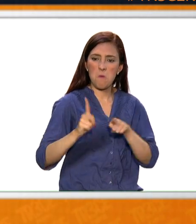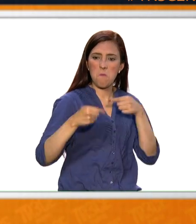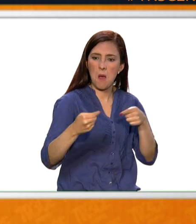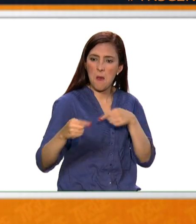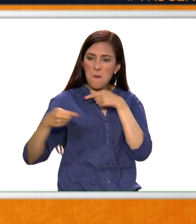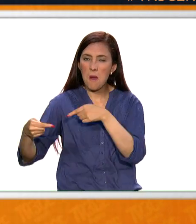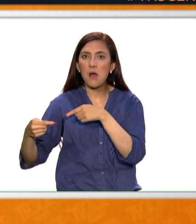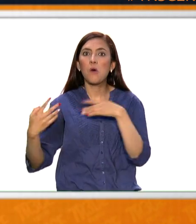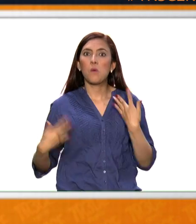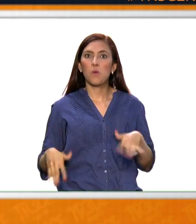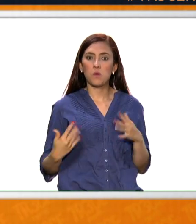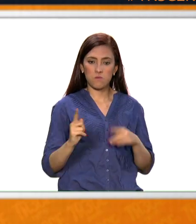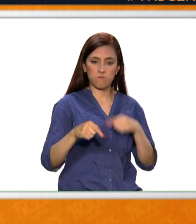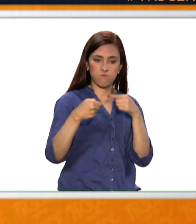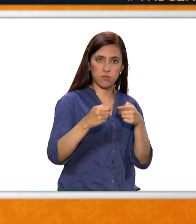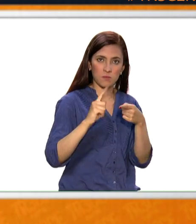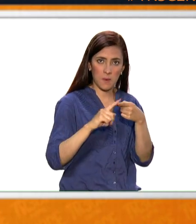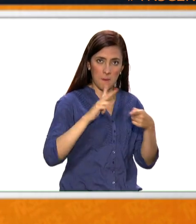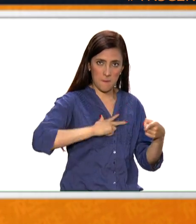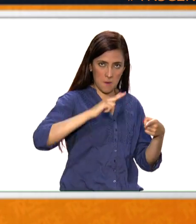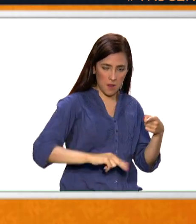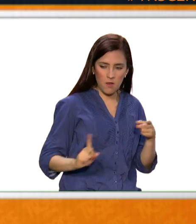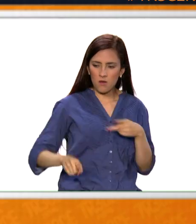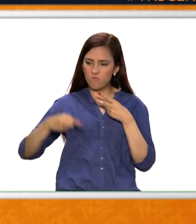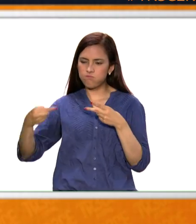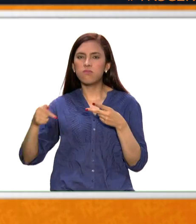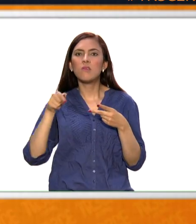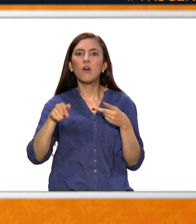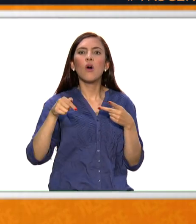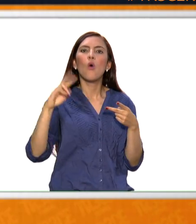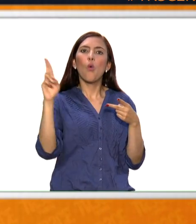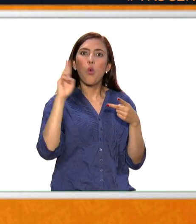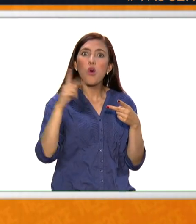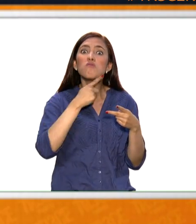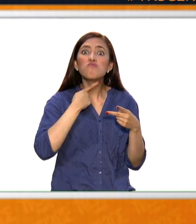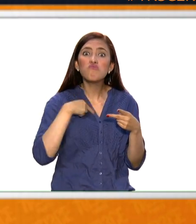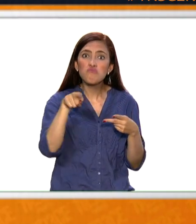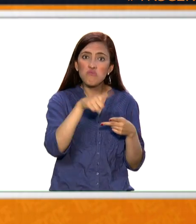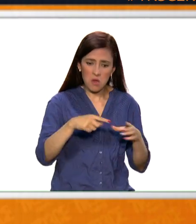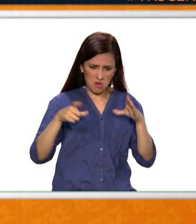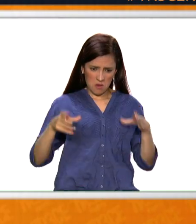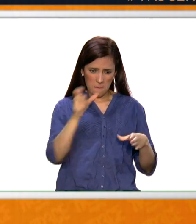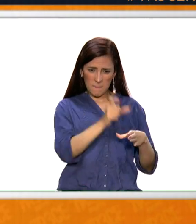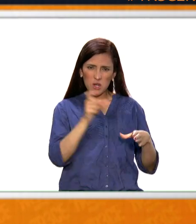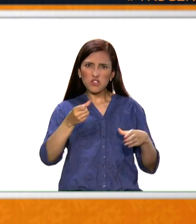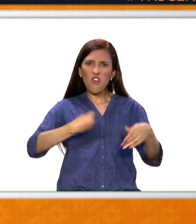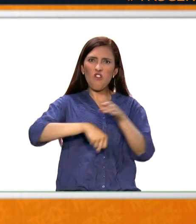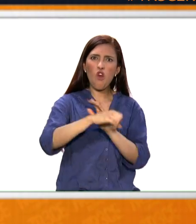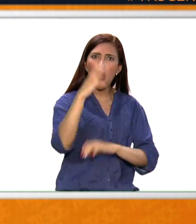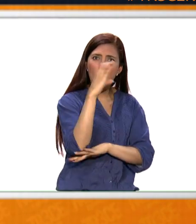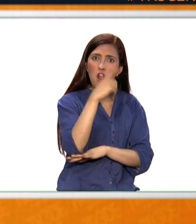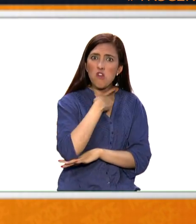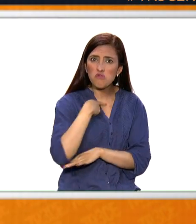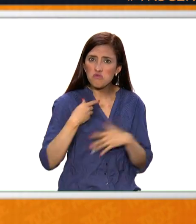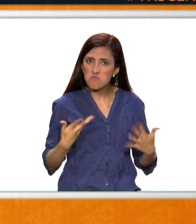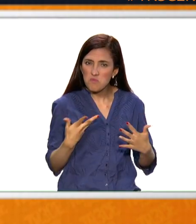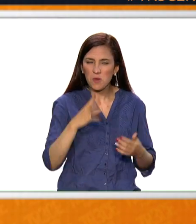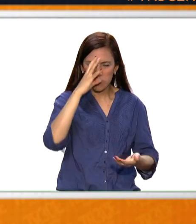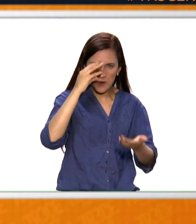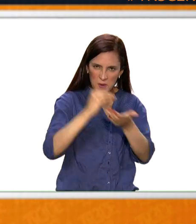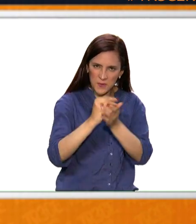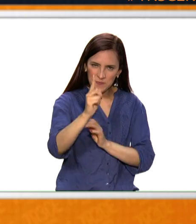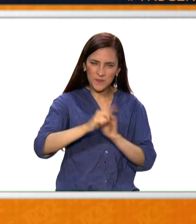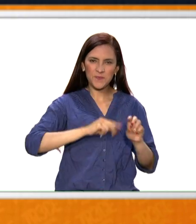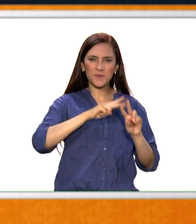estos días porque se enfrenta contra Paraguay y contra Uruguay. ¿Le gustan los convocados de Peckerman para este par de partidos importantes? Número 13 News,